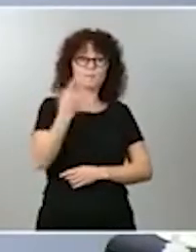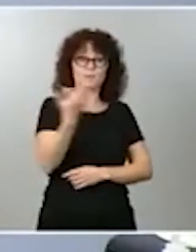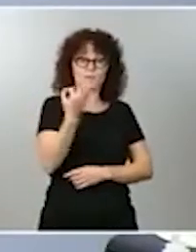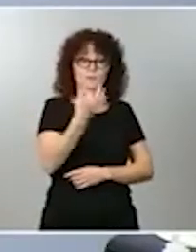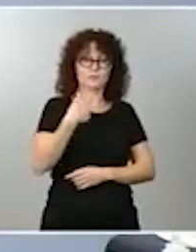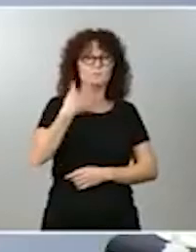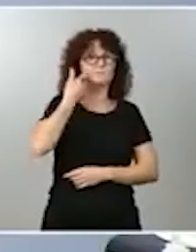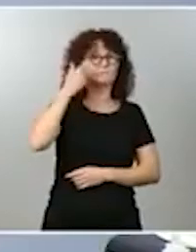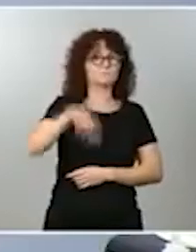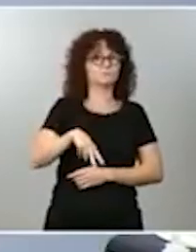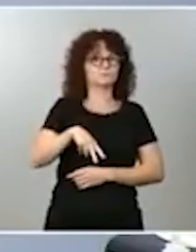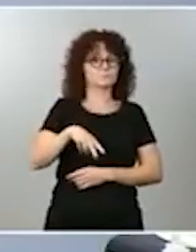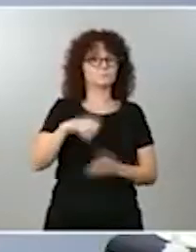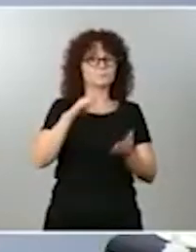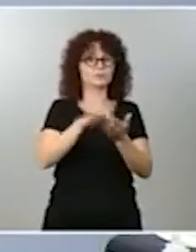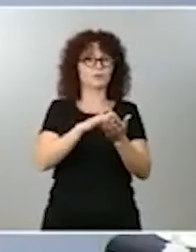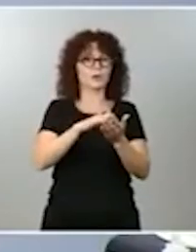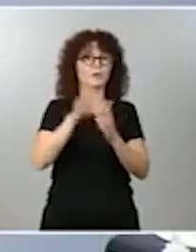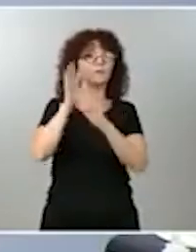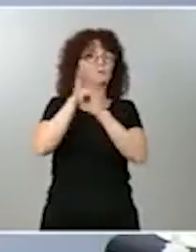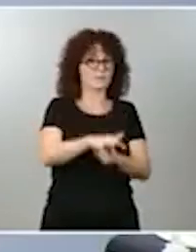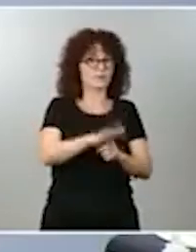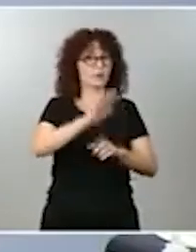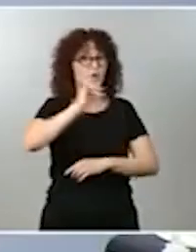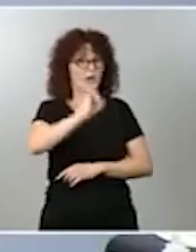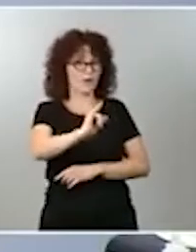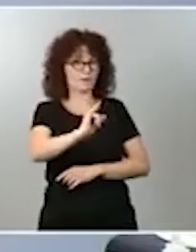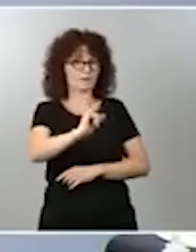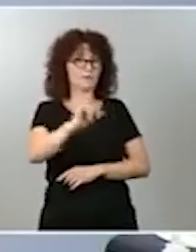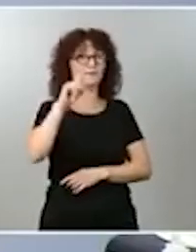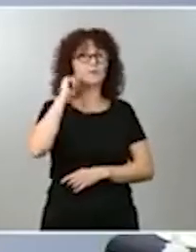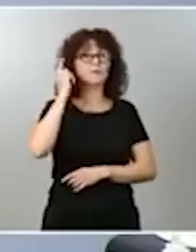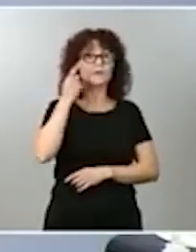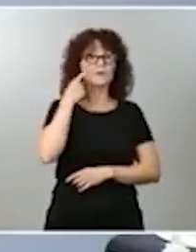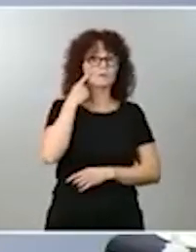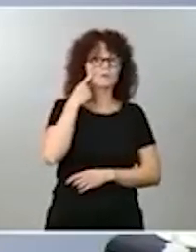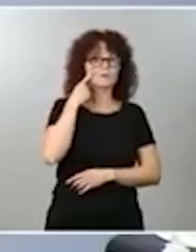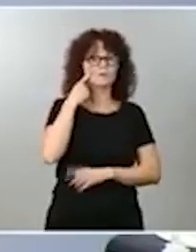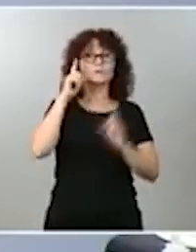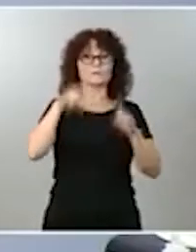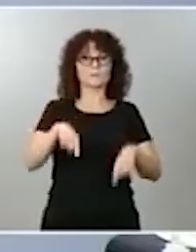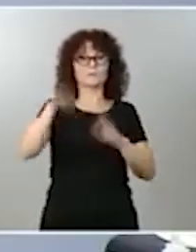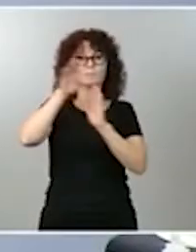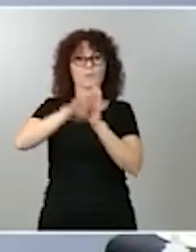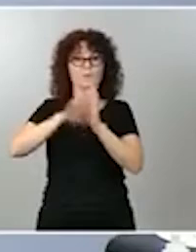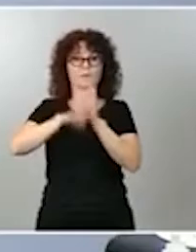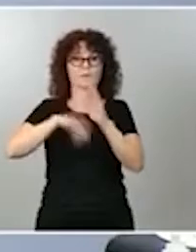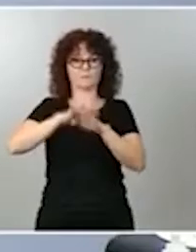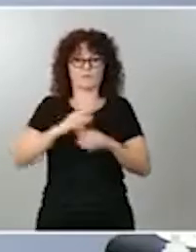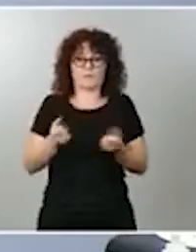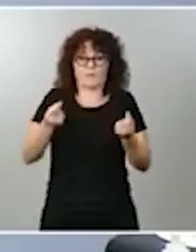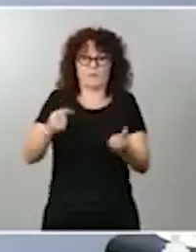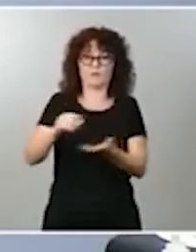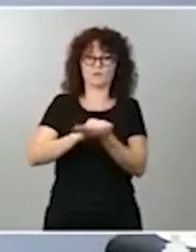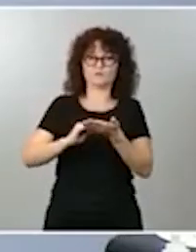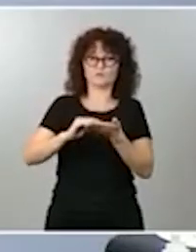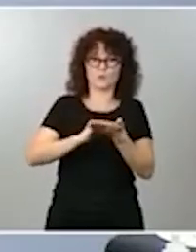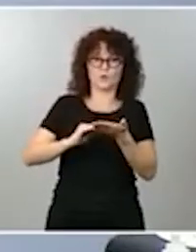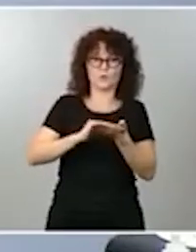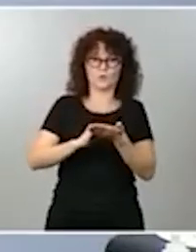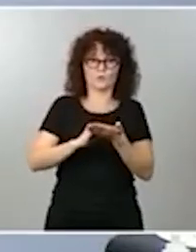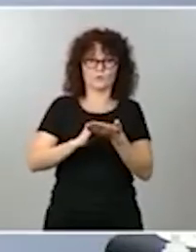esa discriminación, tanto en el diagnóstico como en las medidas para reparar, remediar, resolver esos problemas,